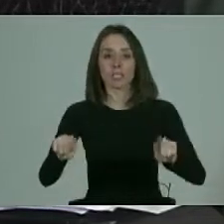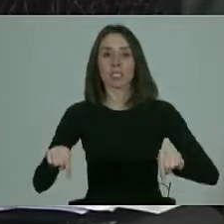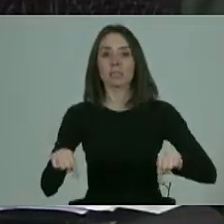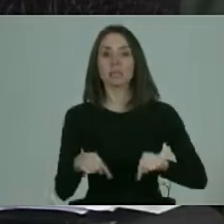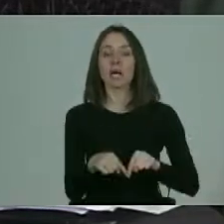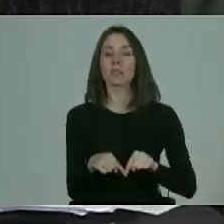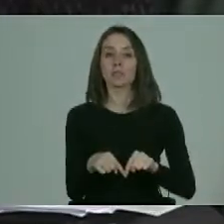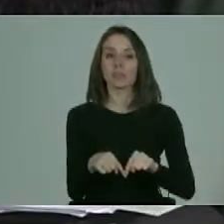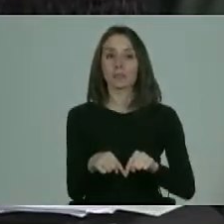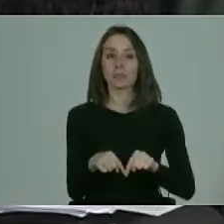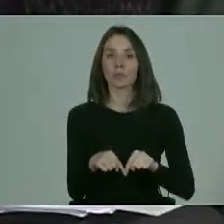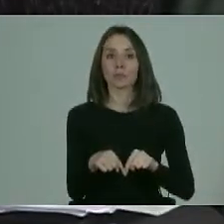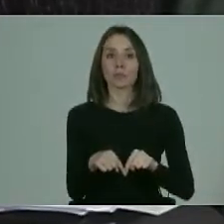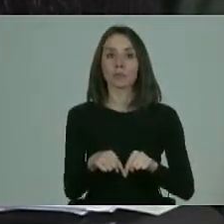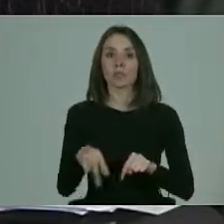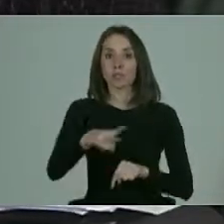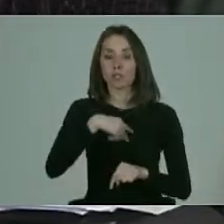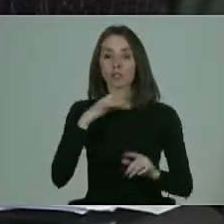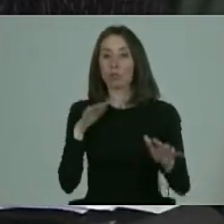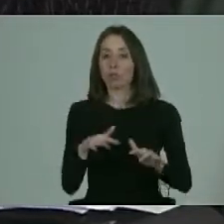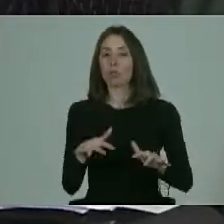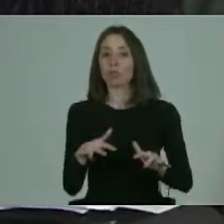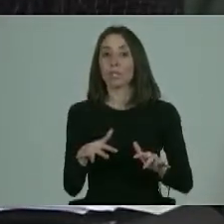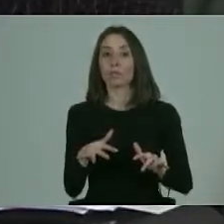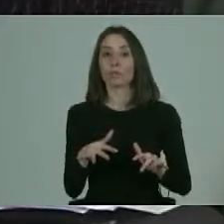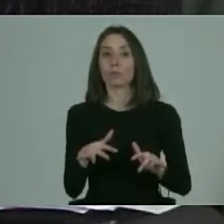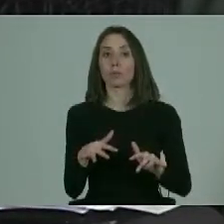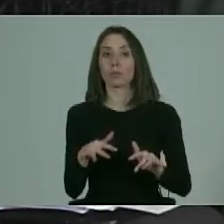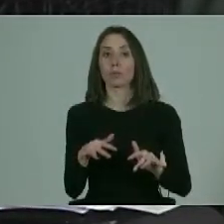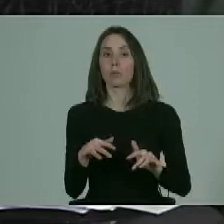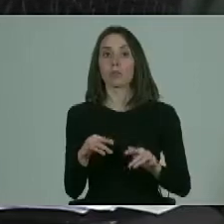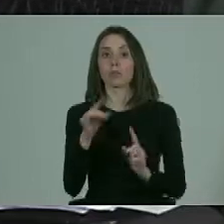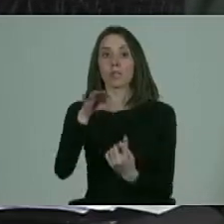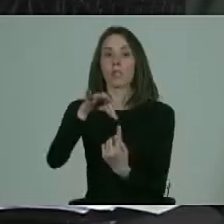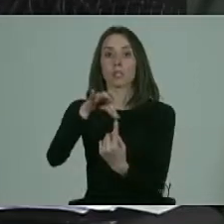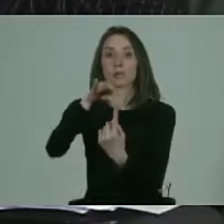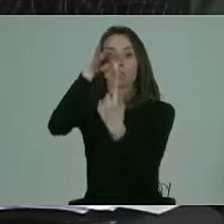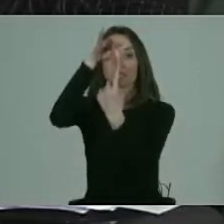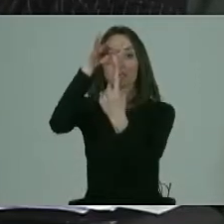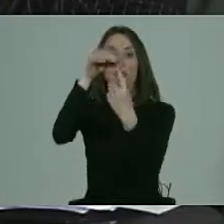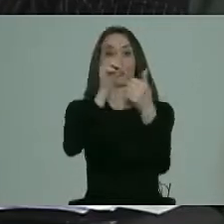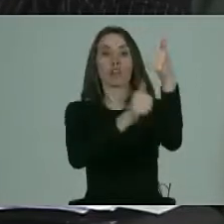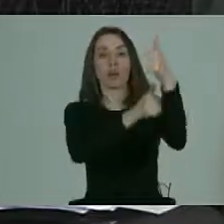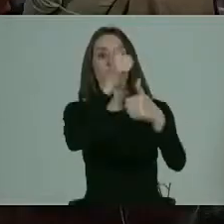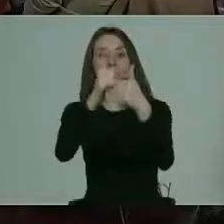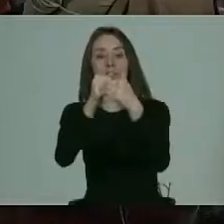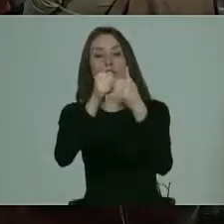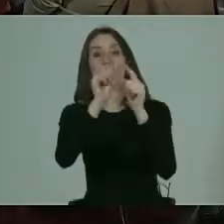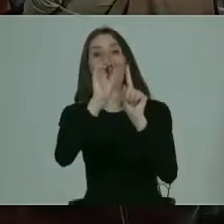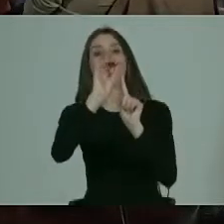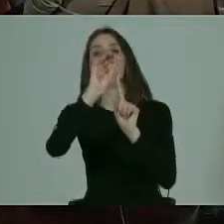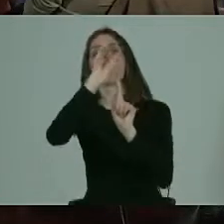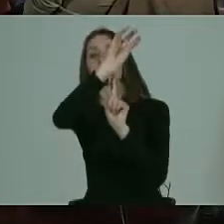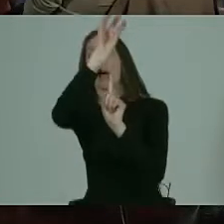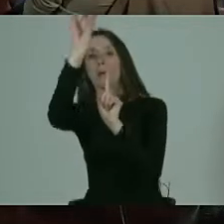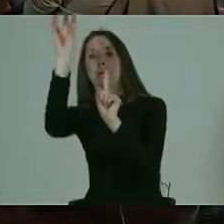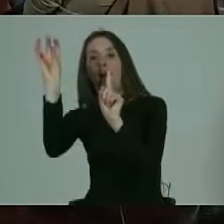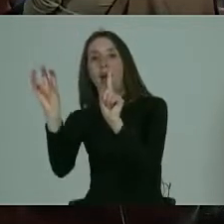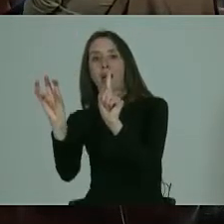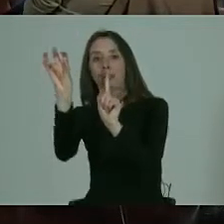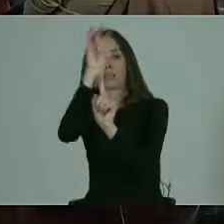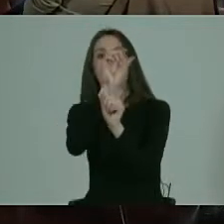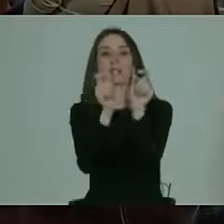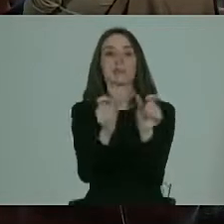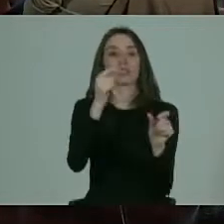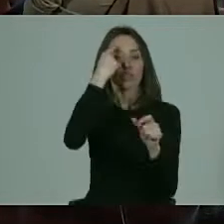ocupamos, que es el centro de los profesionales son satelitales en este caso a los